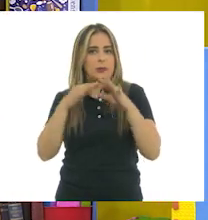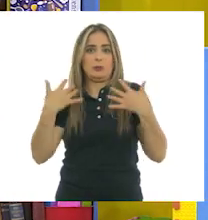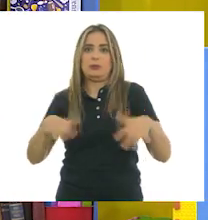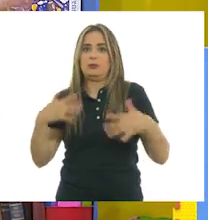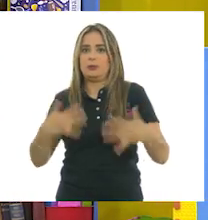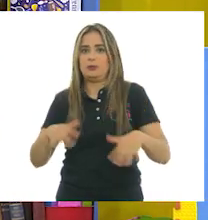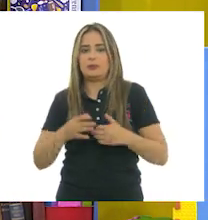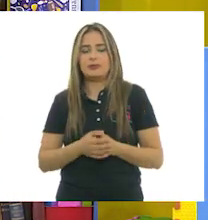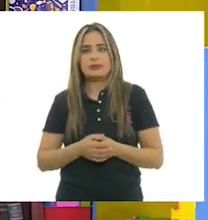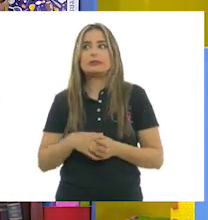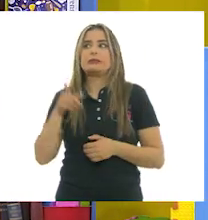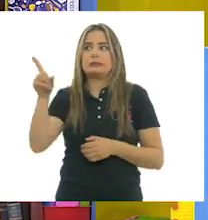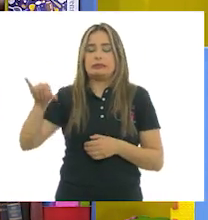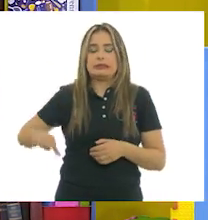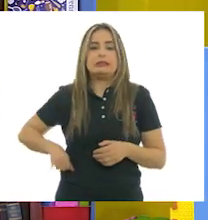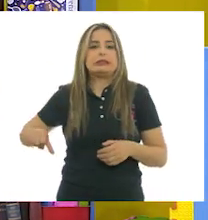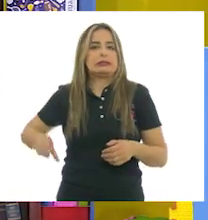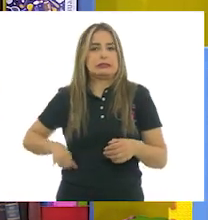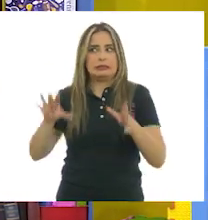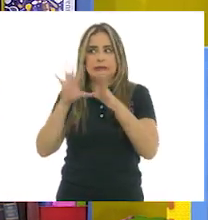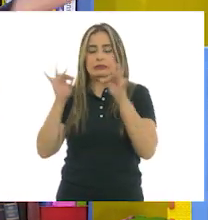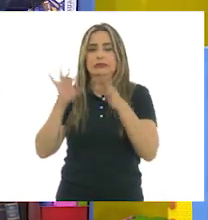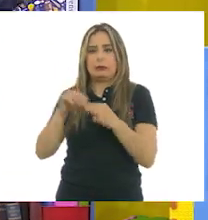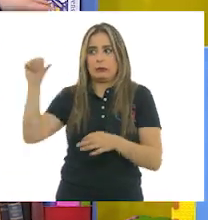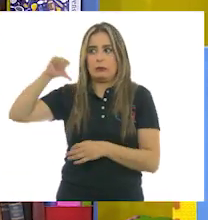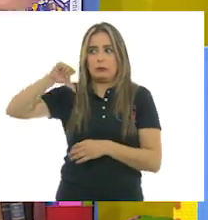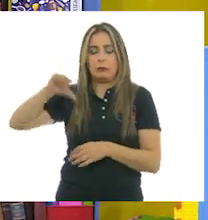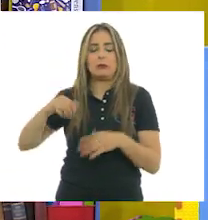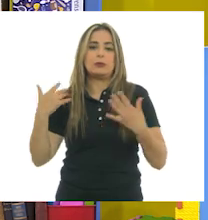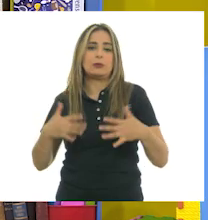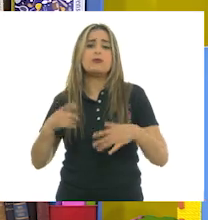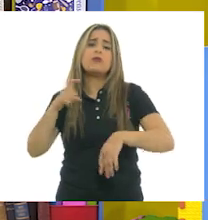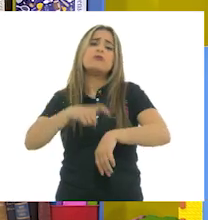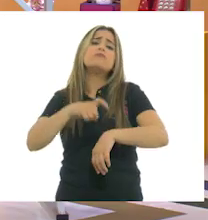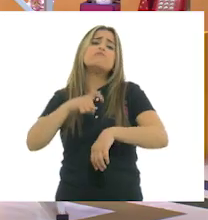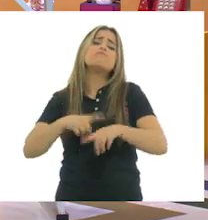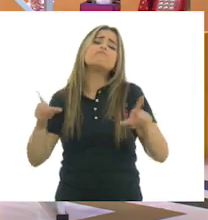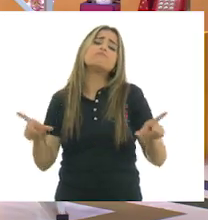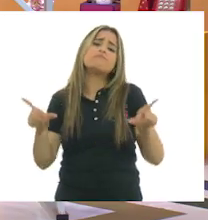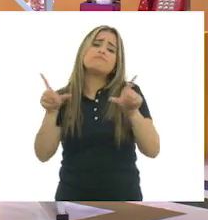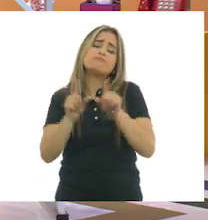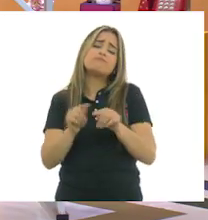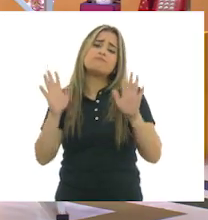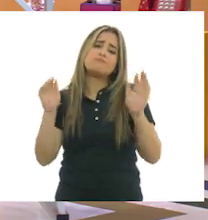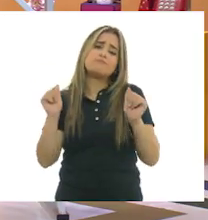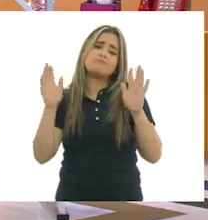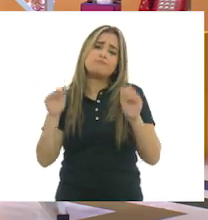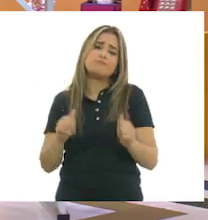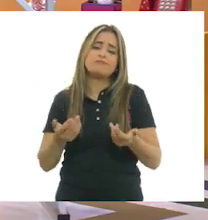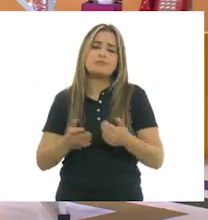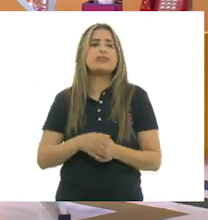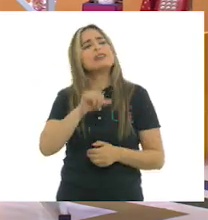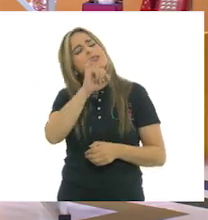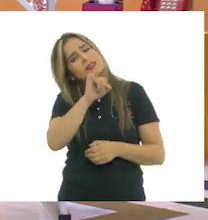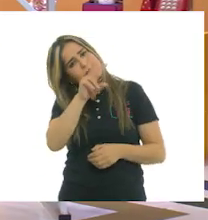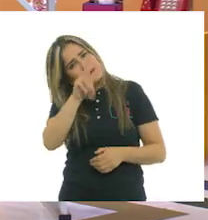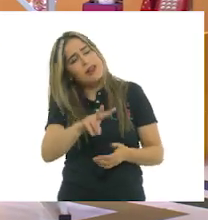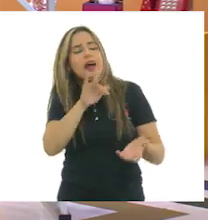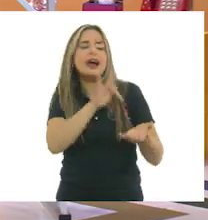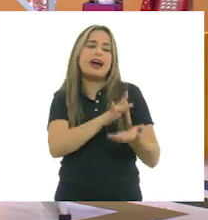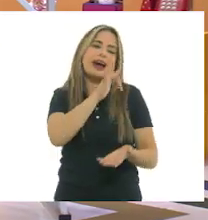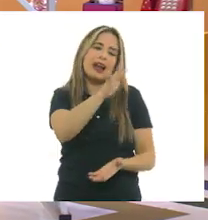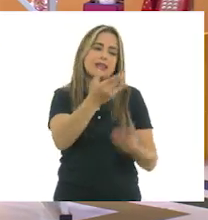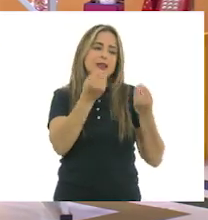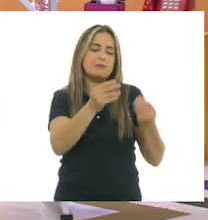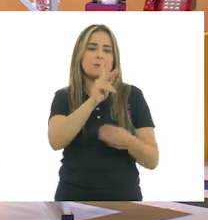maestro, qué interesante todo lo que vimos el día de hoy en esta clase, pero el tiempo se nos terminó, tenemos que despedirnos. Cierto, cierto. Te agradezco muchísimo,